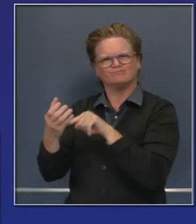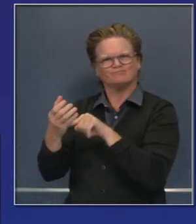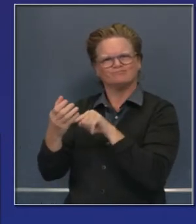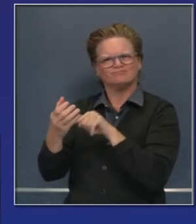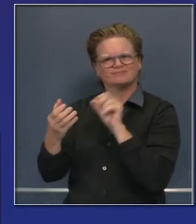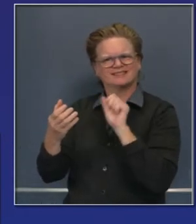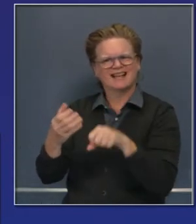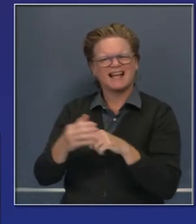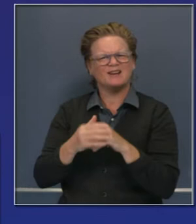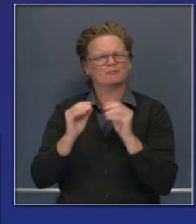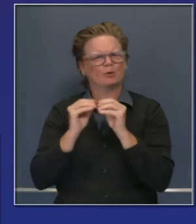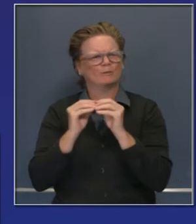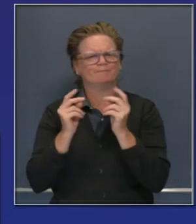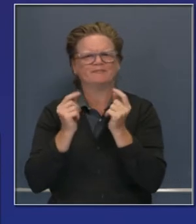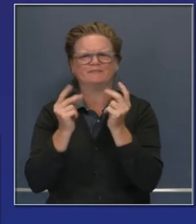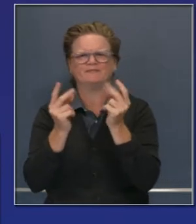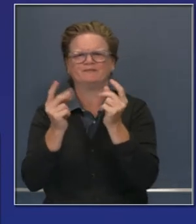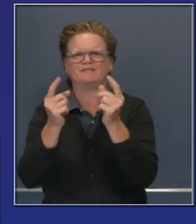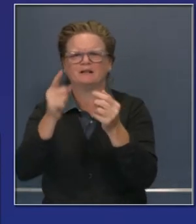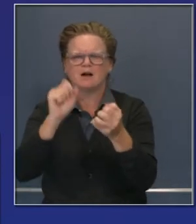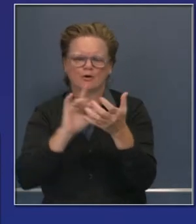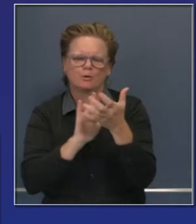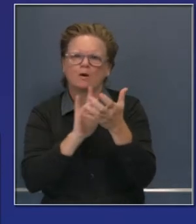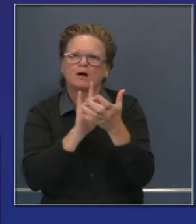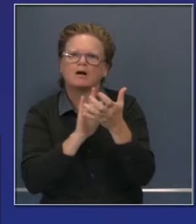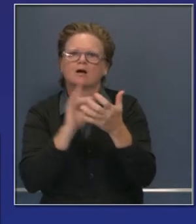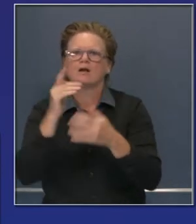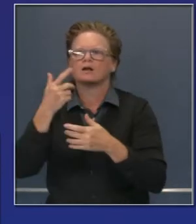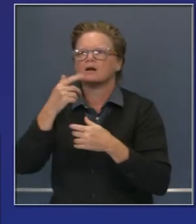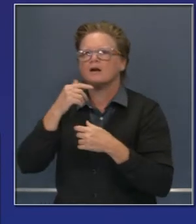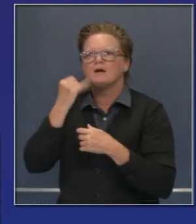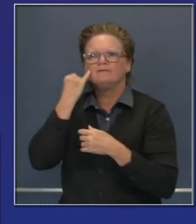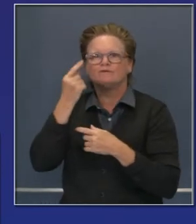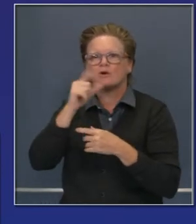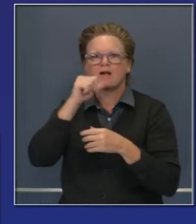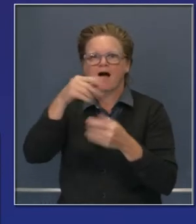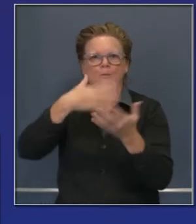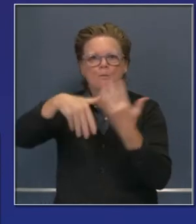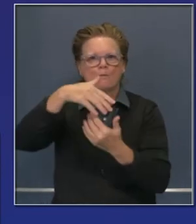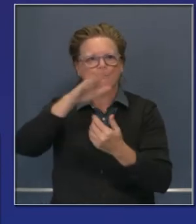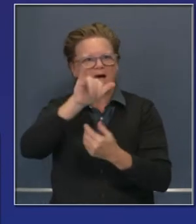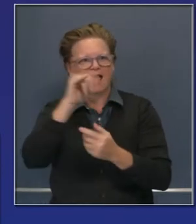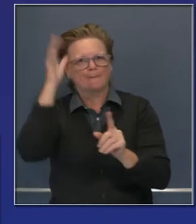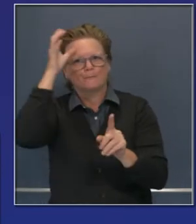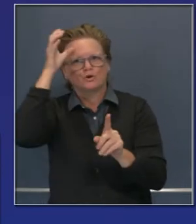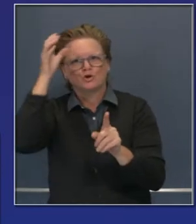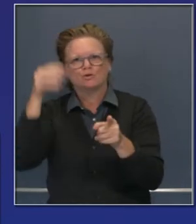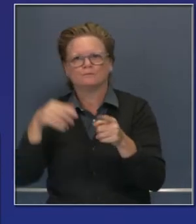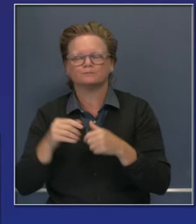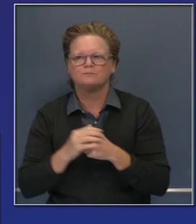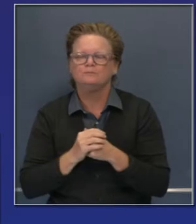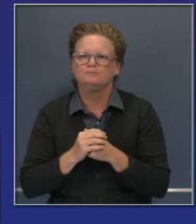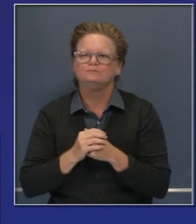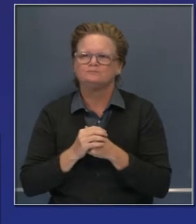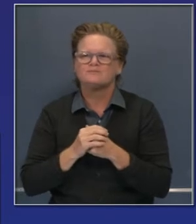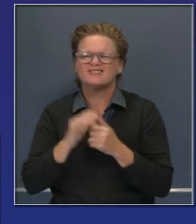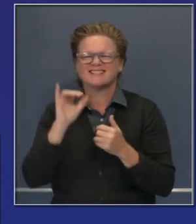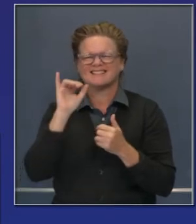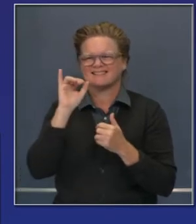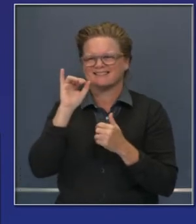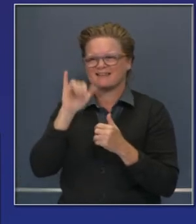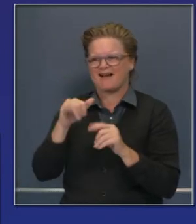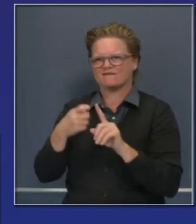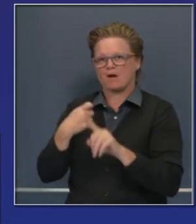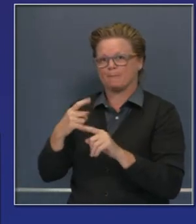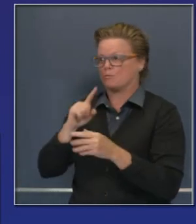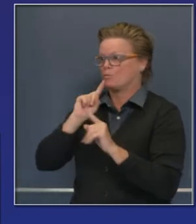rápida, con mucha claridad y con un enfoque mayor en las necesidades individuales. Esto es parte del